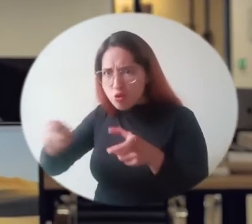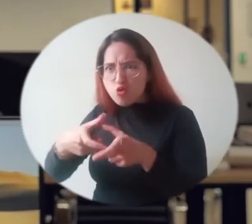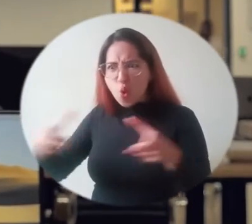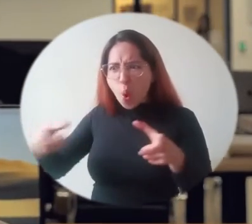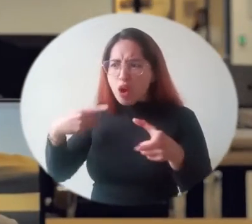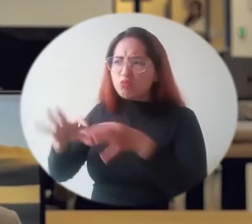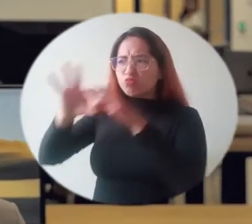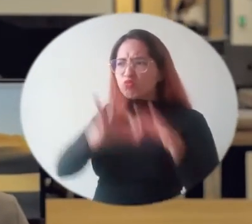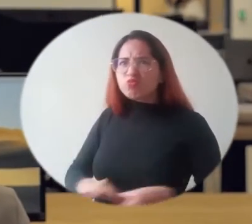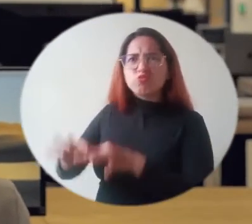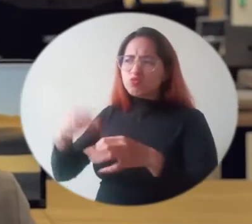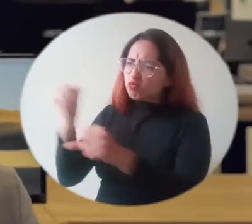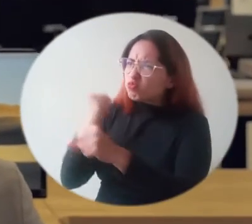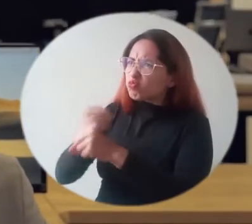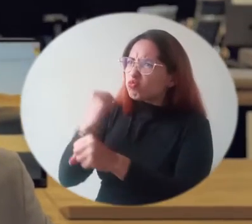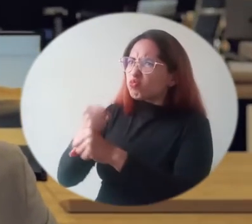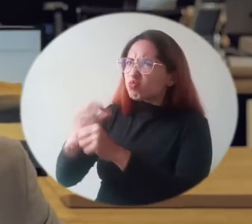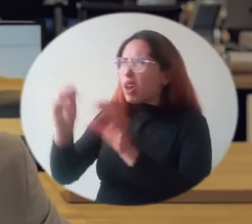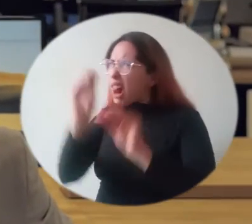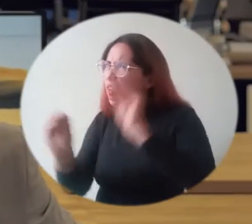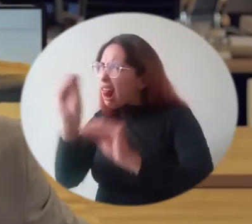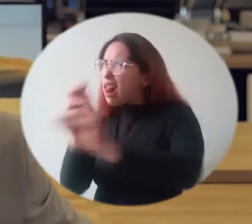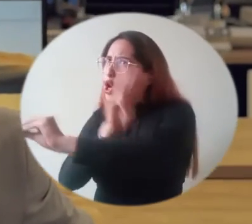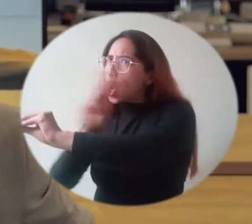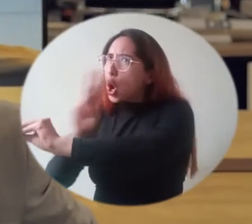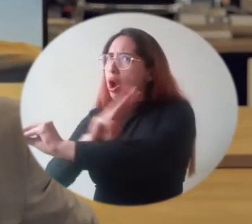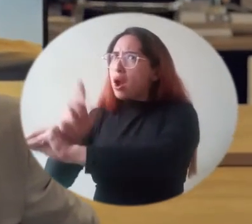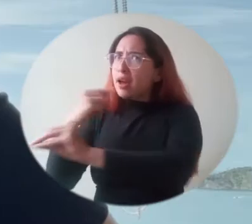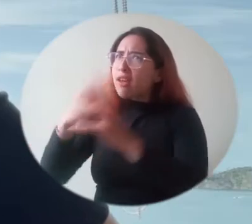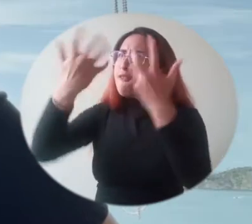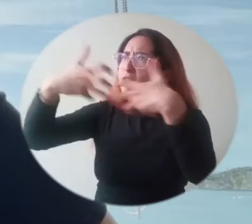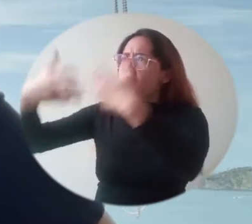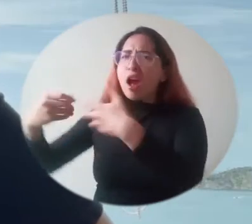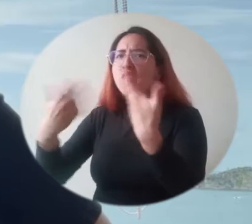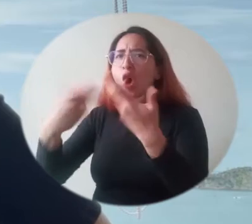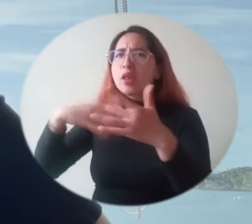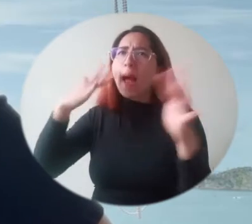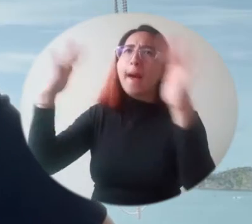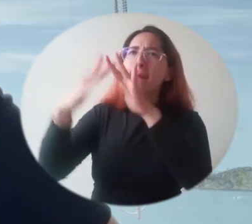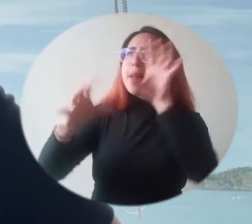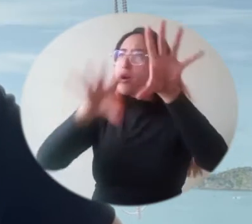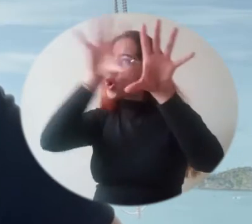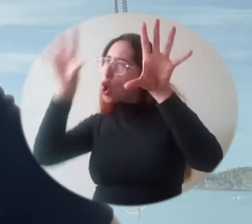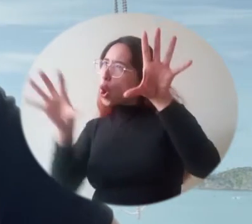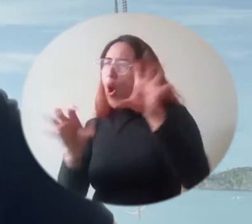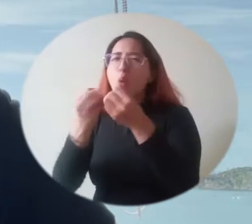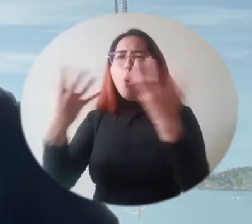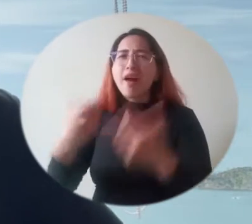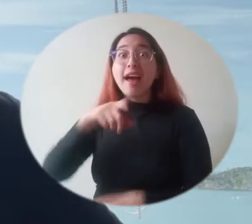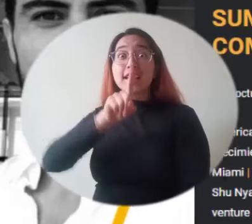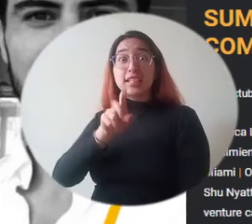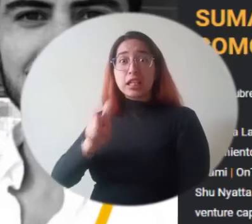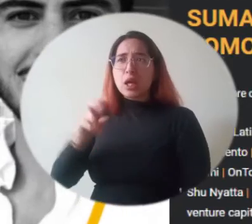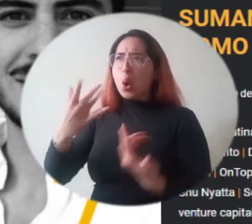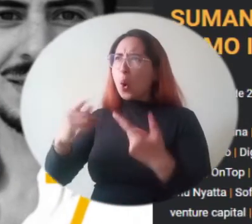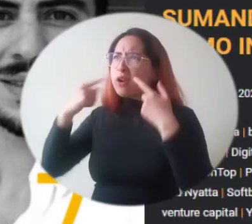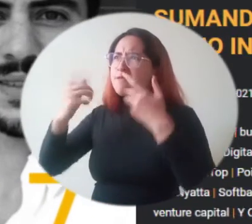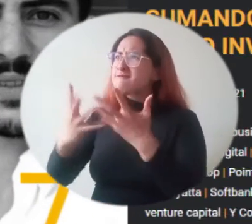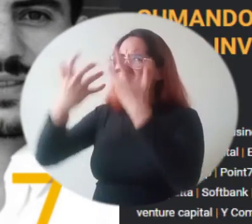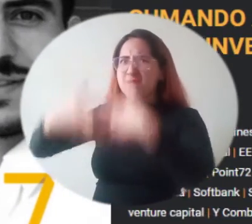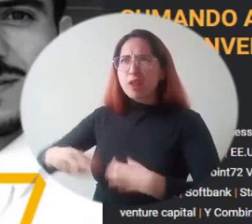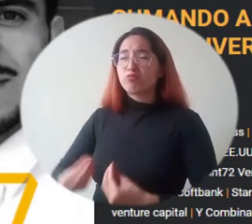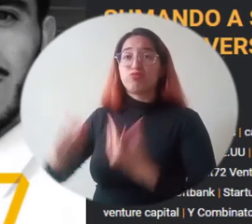y la plataforma está operando en 67 países. Estamos muy contentos por el crecimiento que ha tenido la empresa. Este